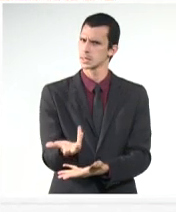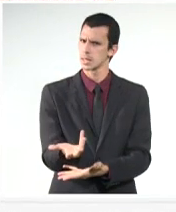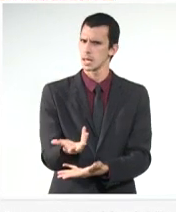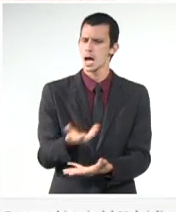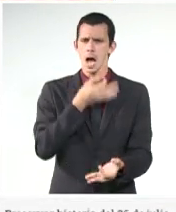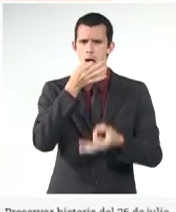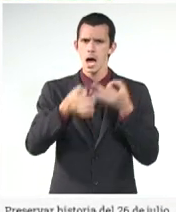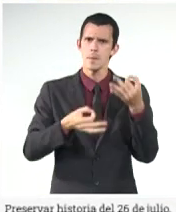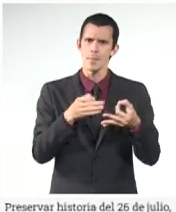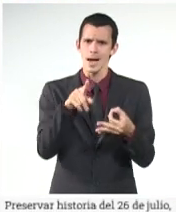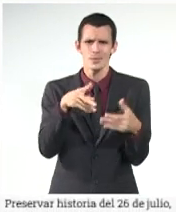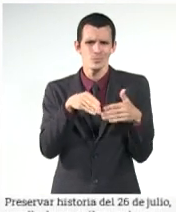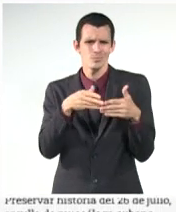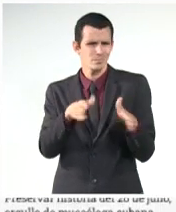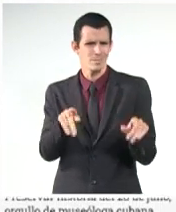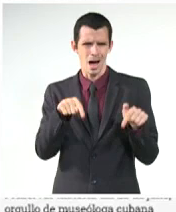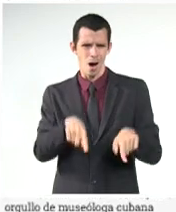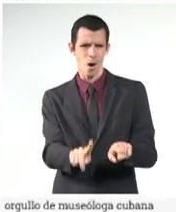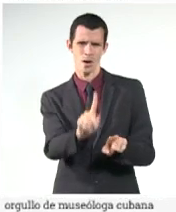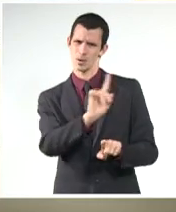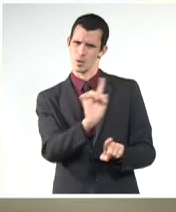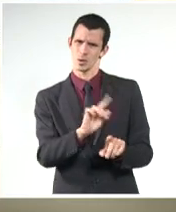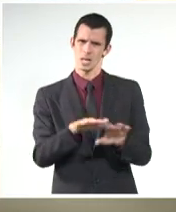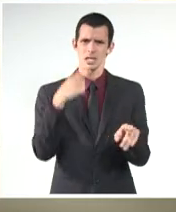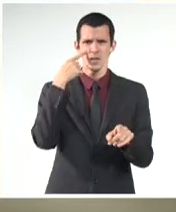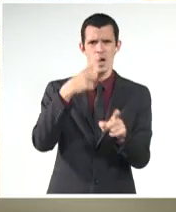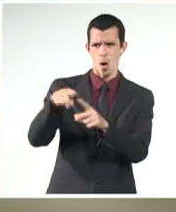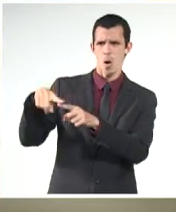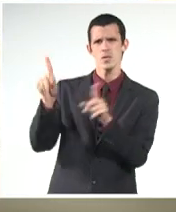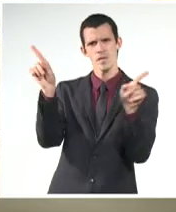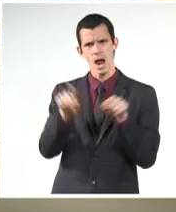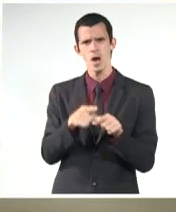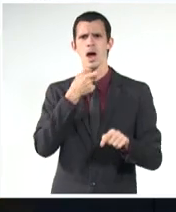pues ya se cuenta con recibimientos también por varadero.